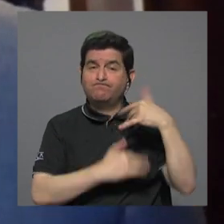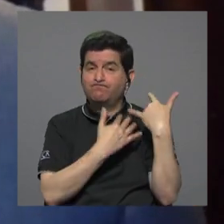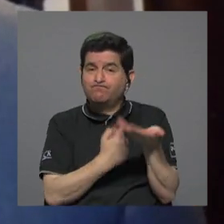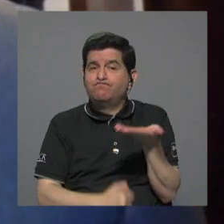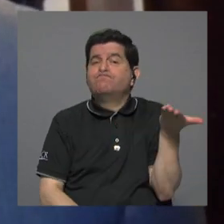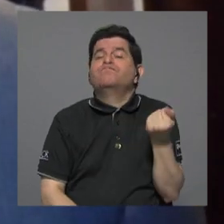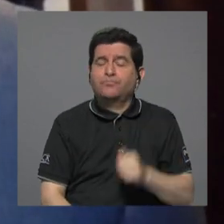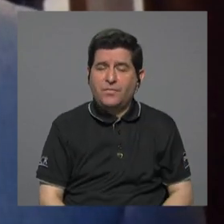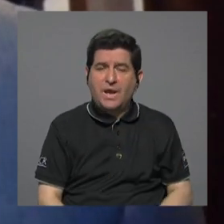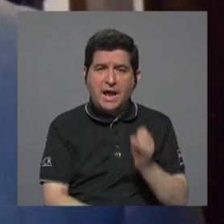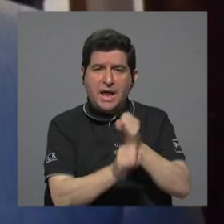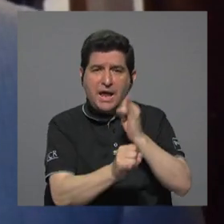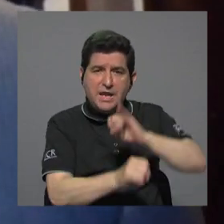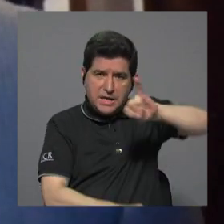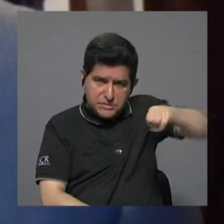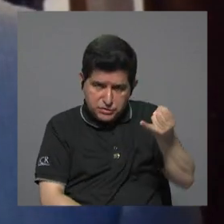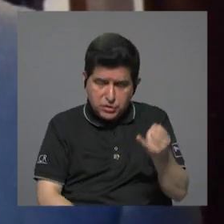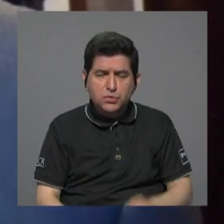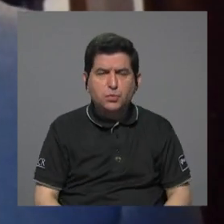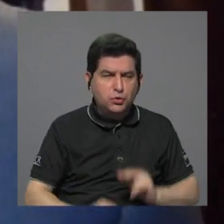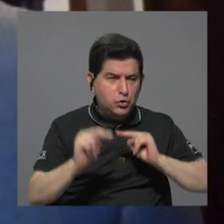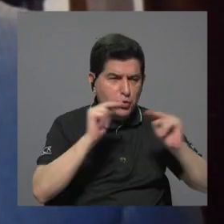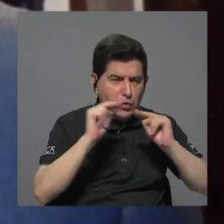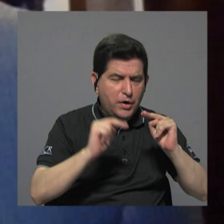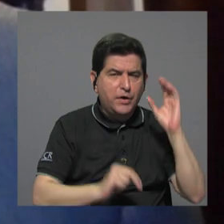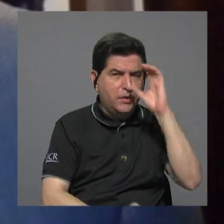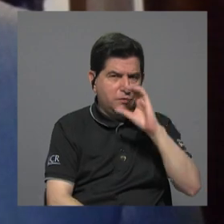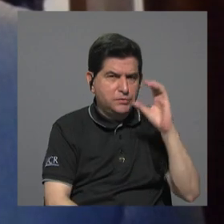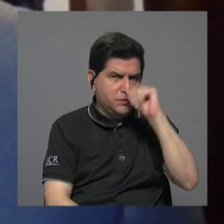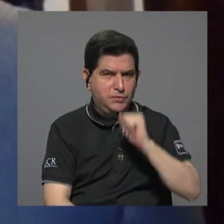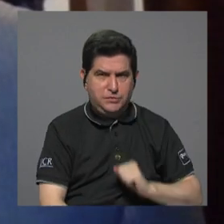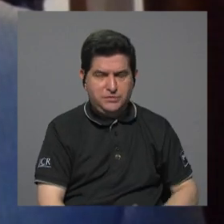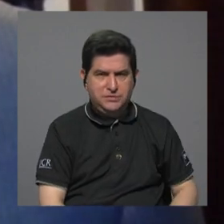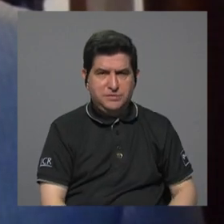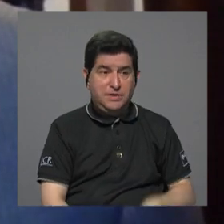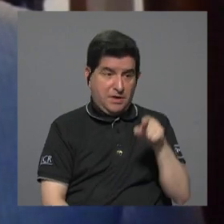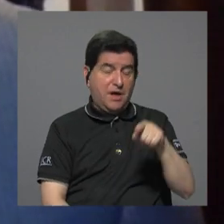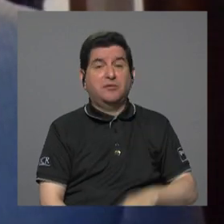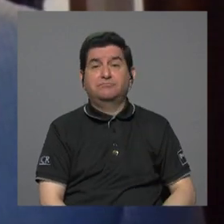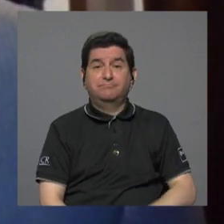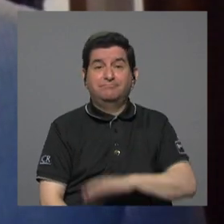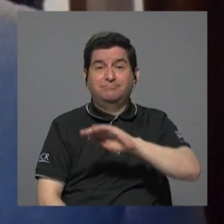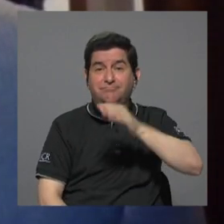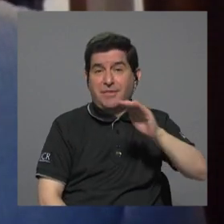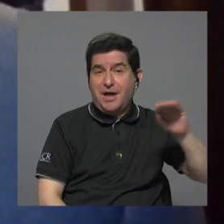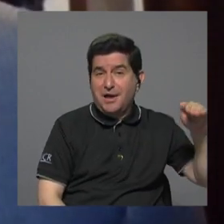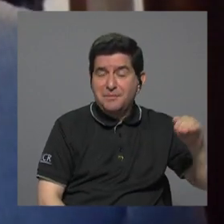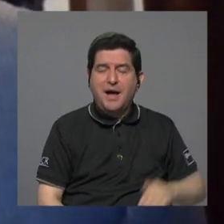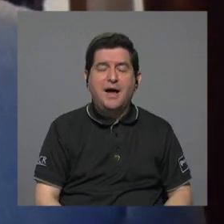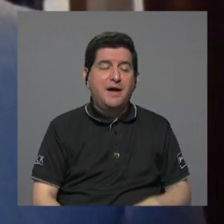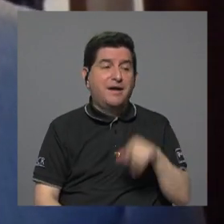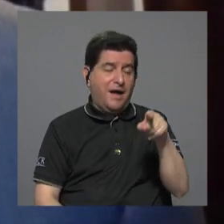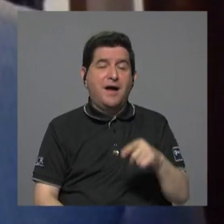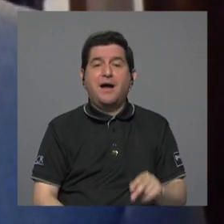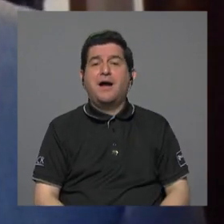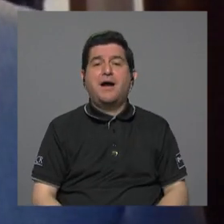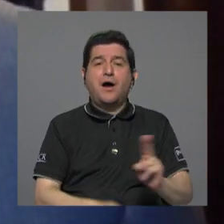que UpDeva empiece a buscar el negocio realmente en el mar buscar clientes